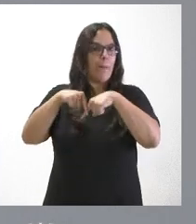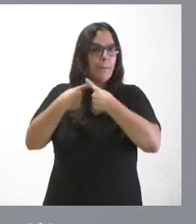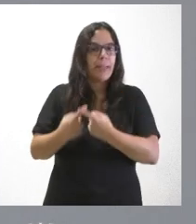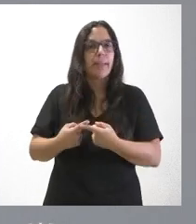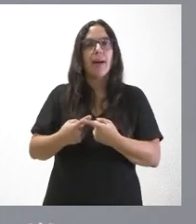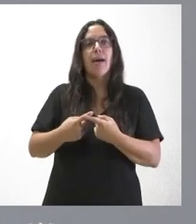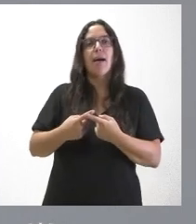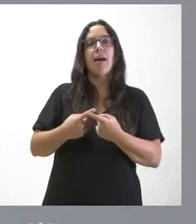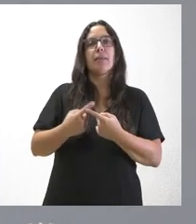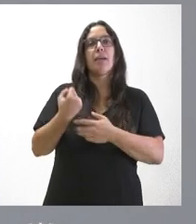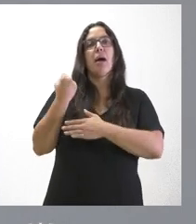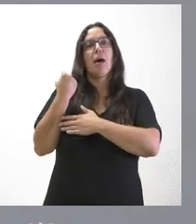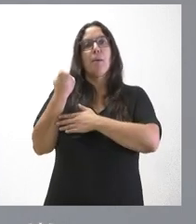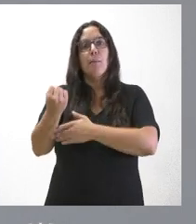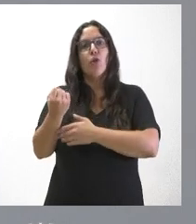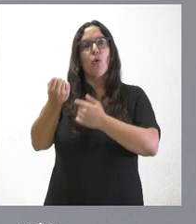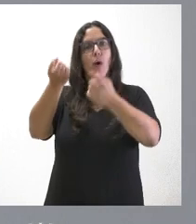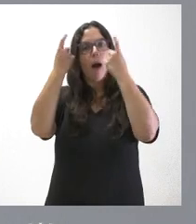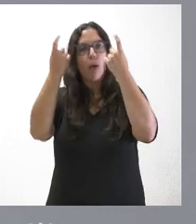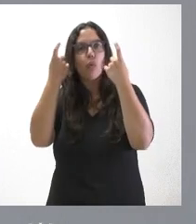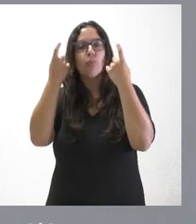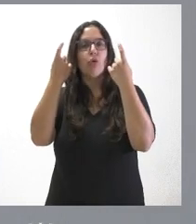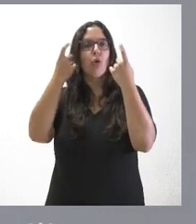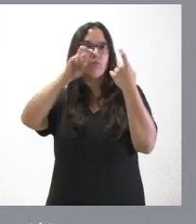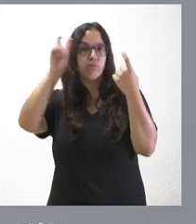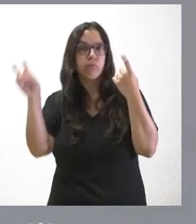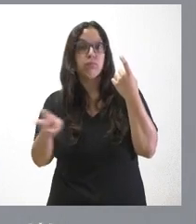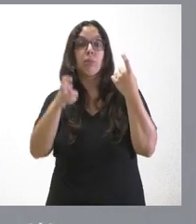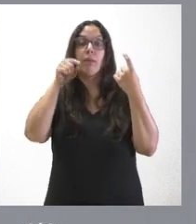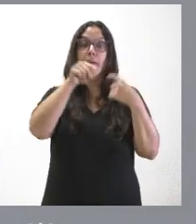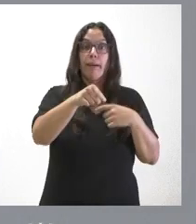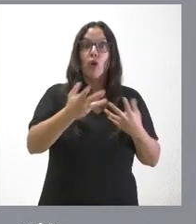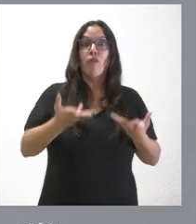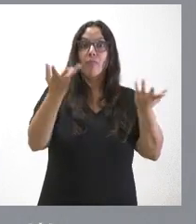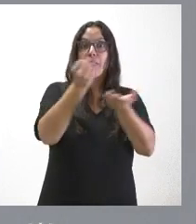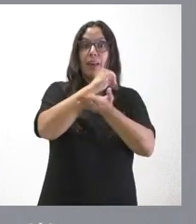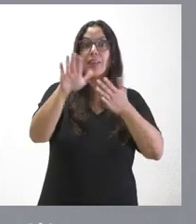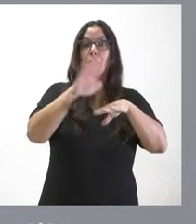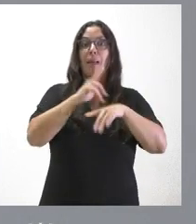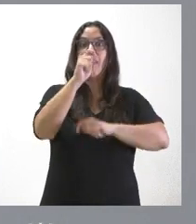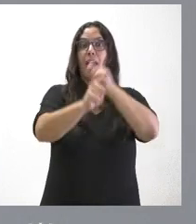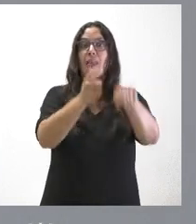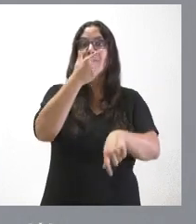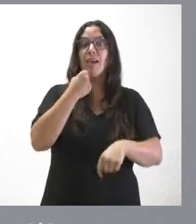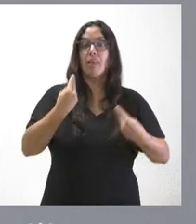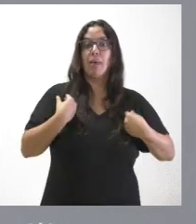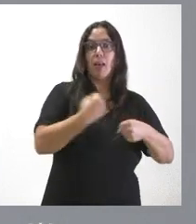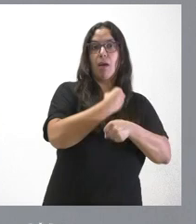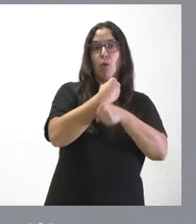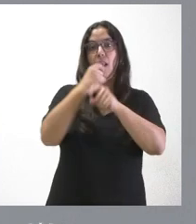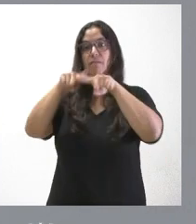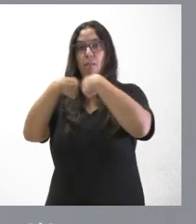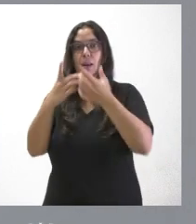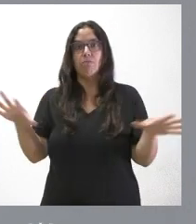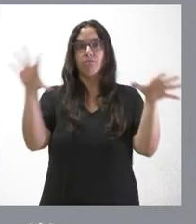y al apoyo a los alumnos y, en este caso, favorecer la conciliación entre la vida laboral y familiar para